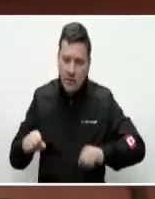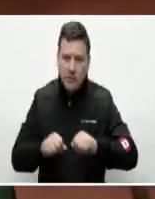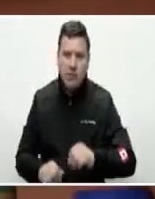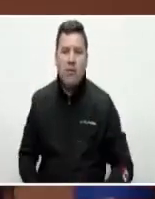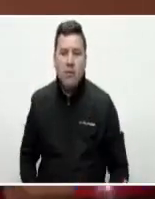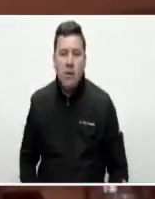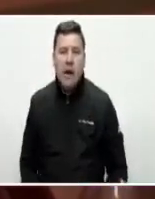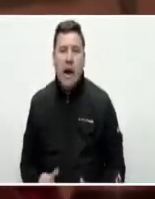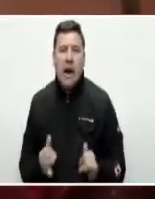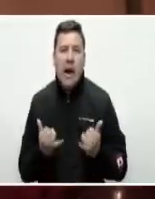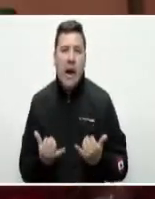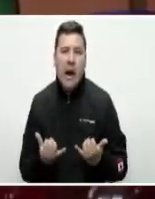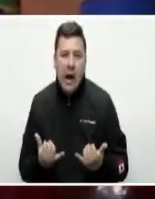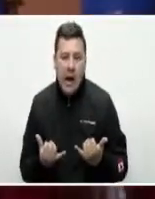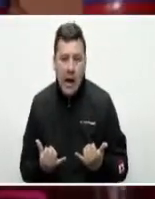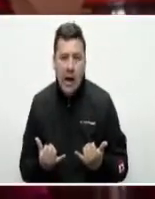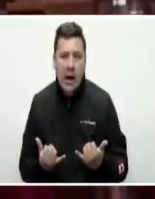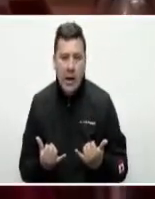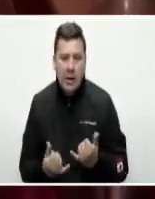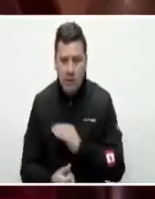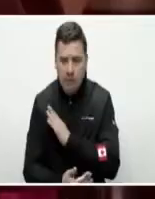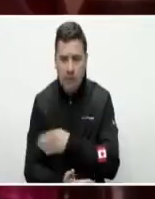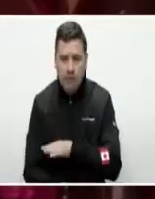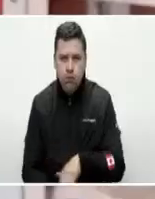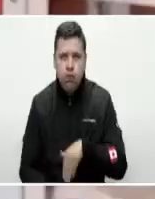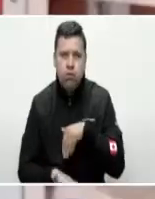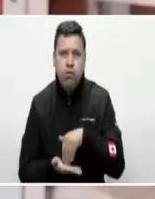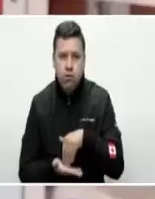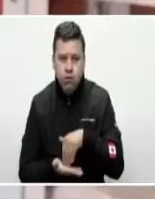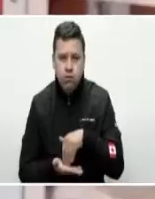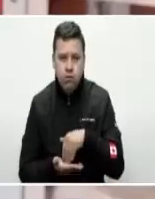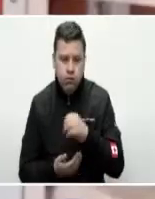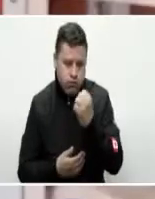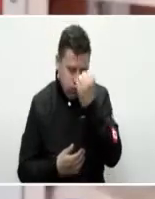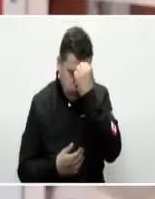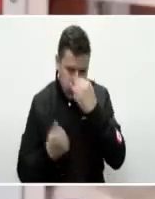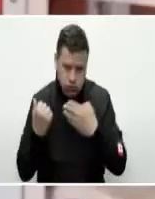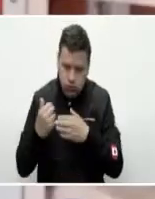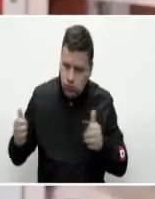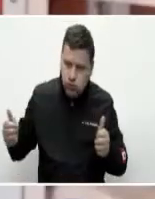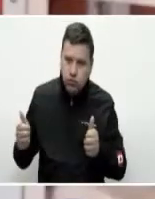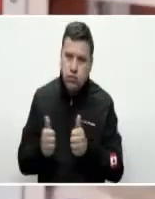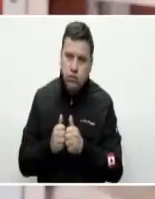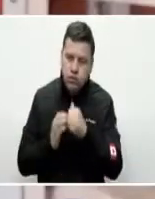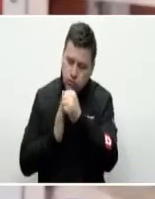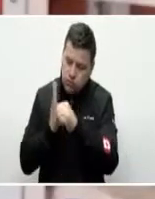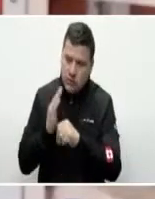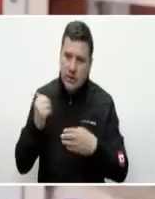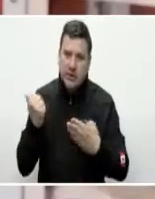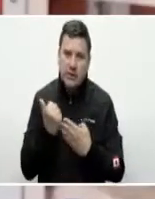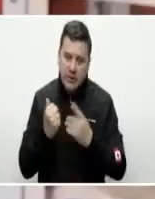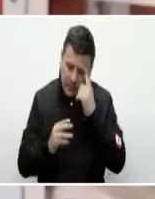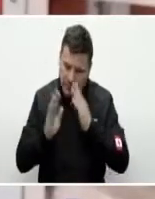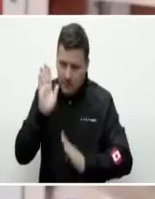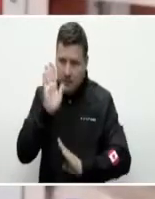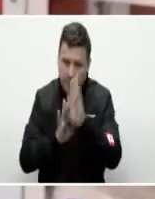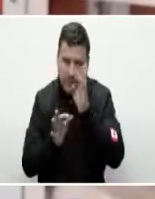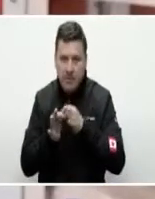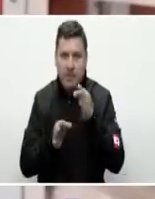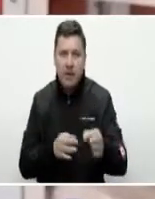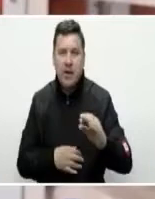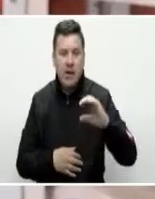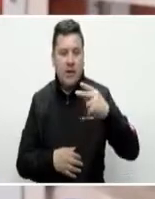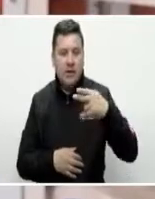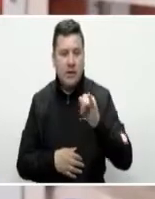Y ahora estamos en el fortalecimiento con los instructores del SENA con el programa SENA Emprende Rural de Chía.